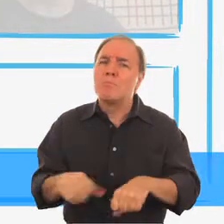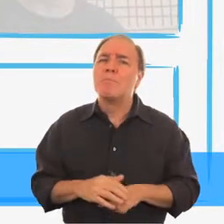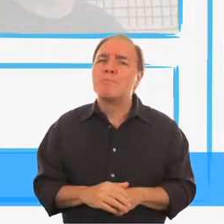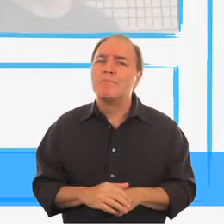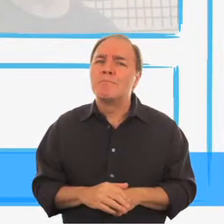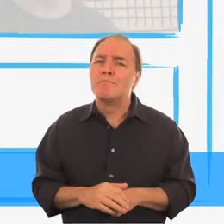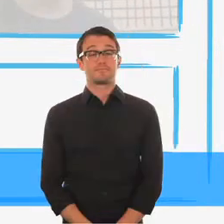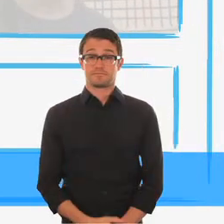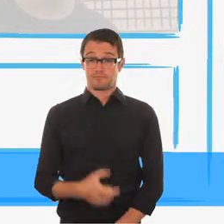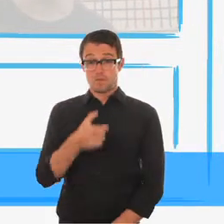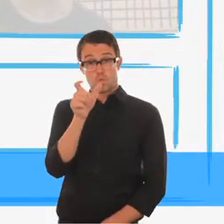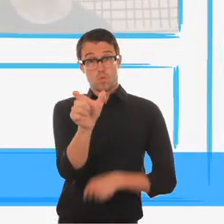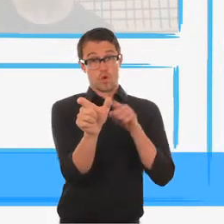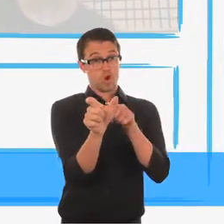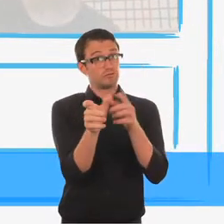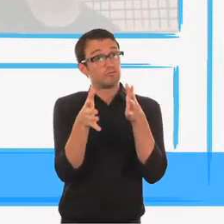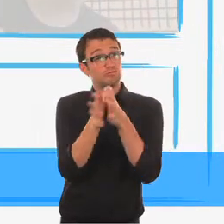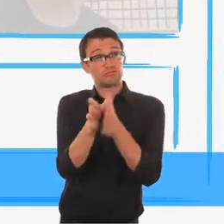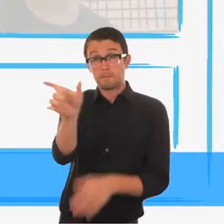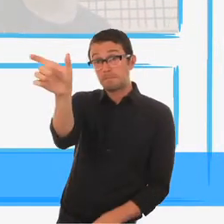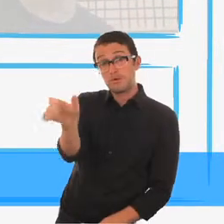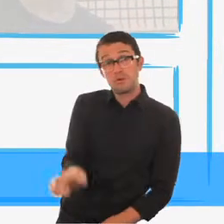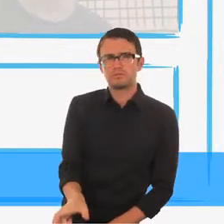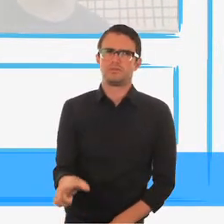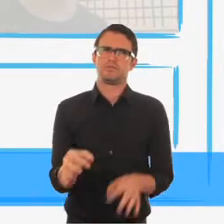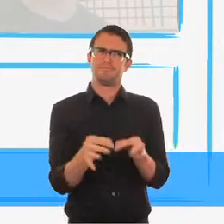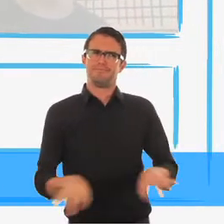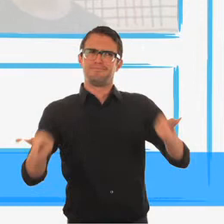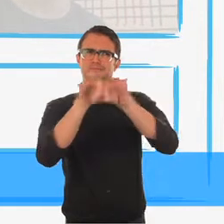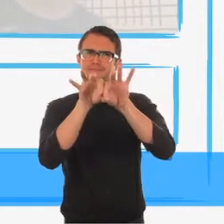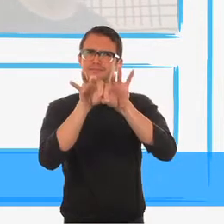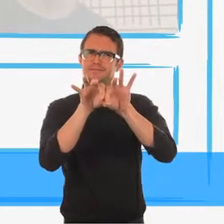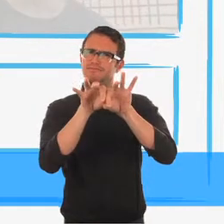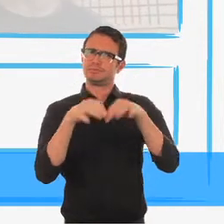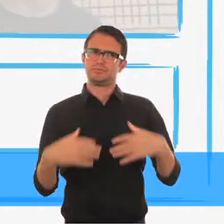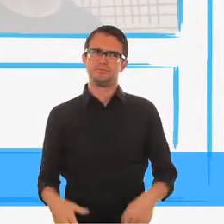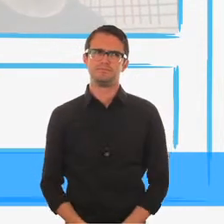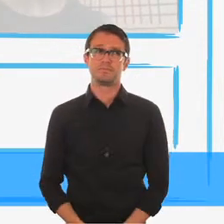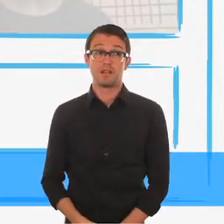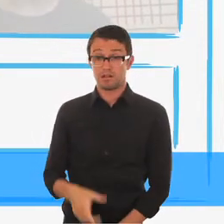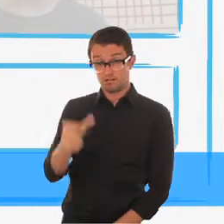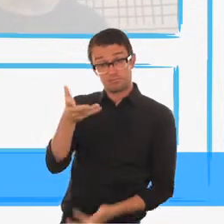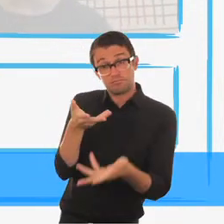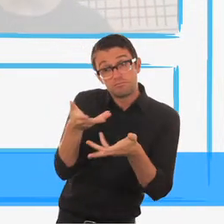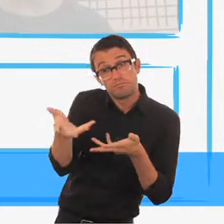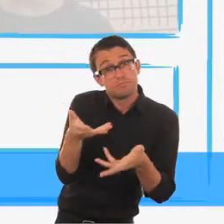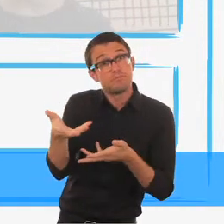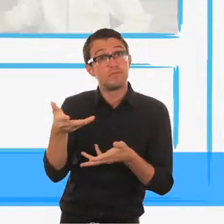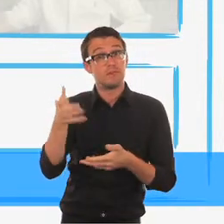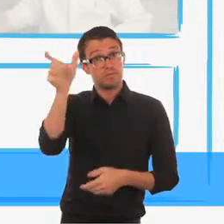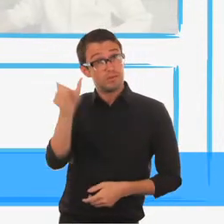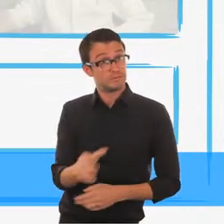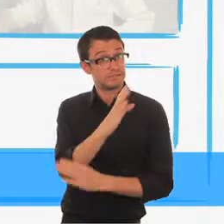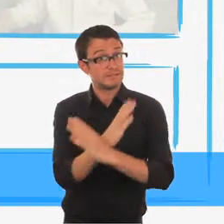palabras y las imágenes que usamos para describir a las personas son importantes. Cuando interactuamos con personas con discapacidad, todo lo que necesitamos